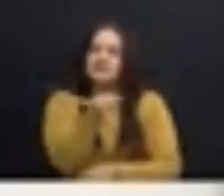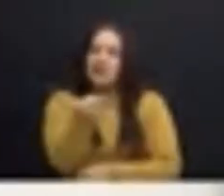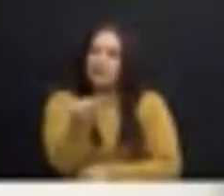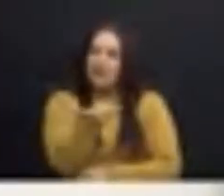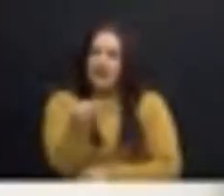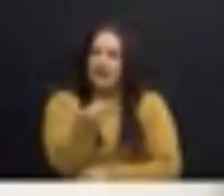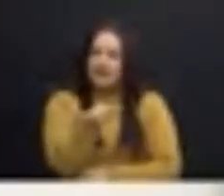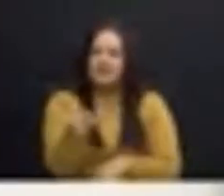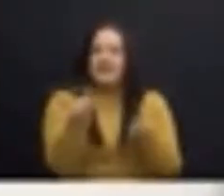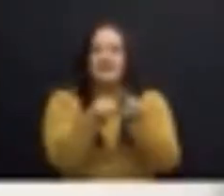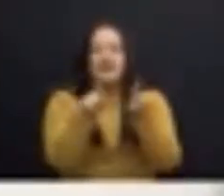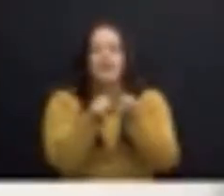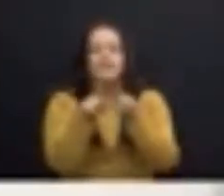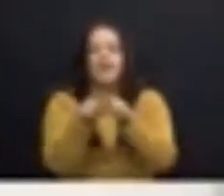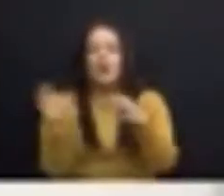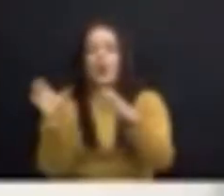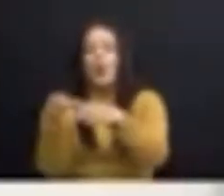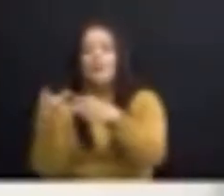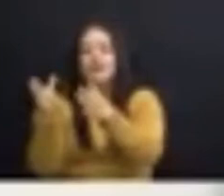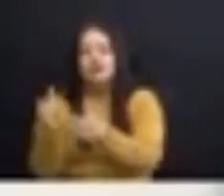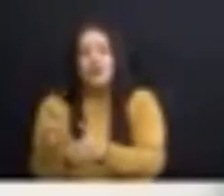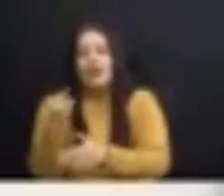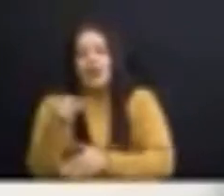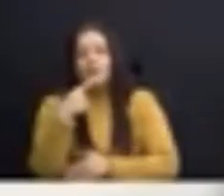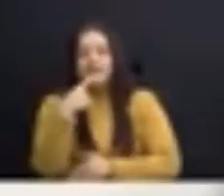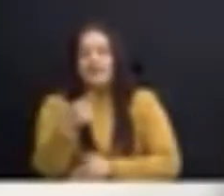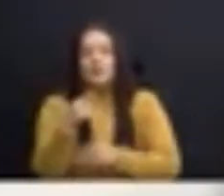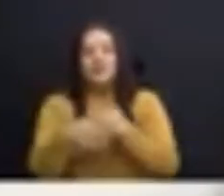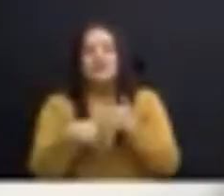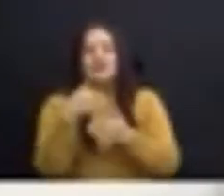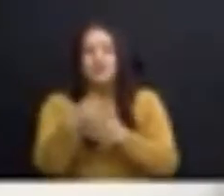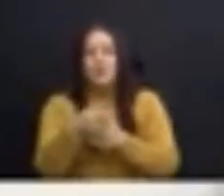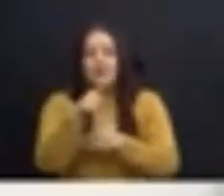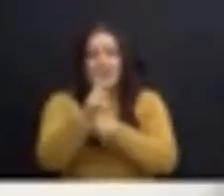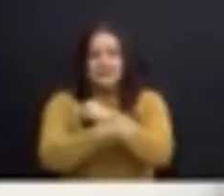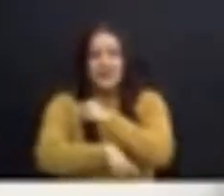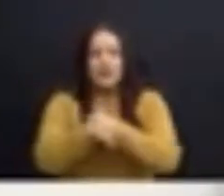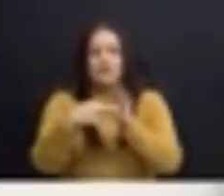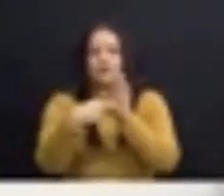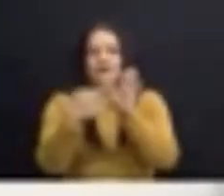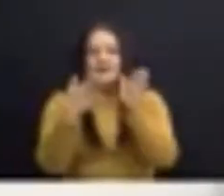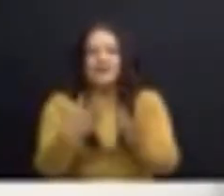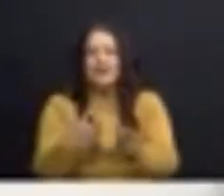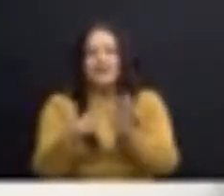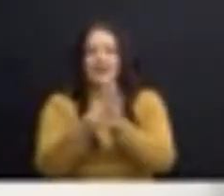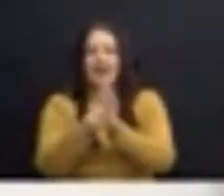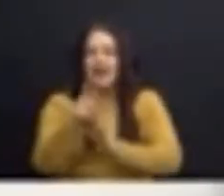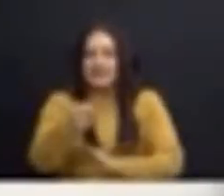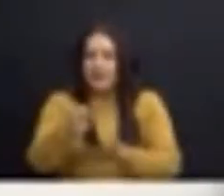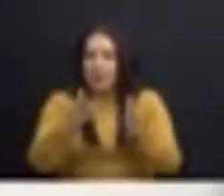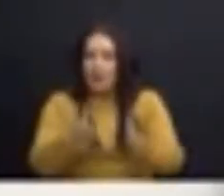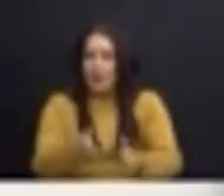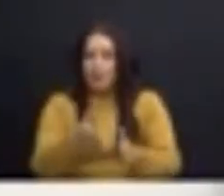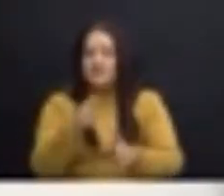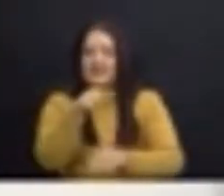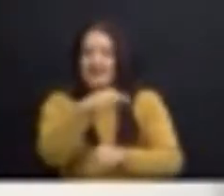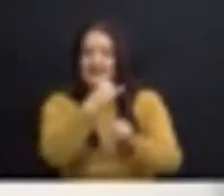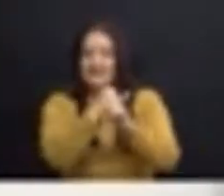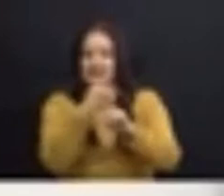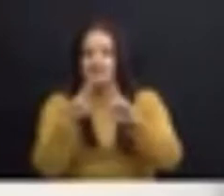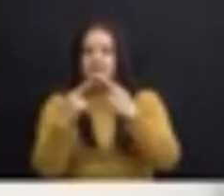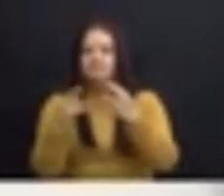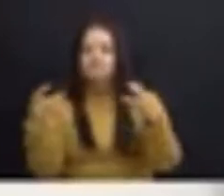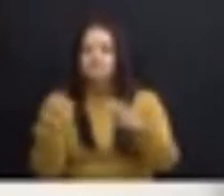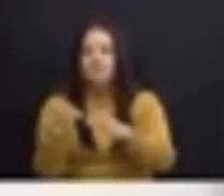También los comisionados aseguraron que a partir de la sanción, representantes legales de la institución tuvieron reuniones con la